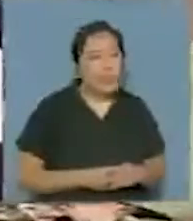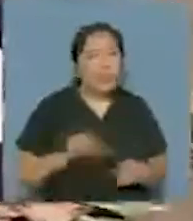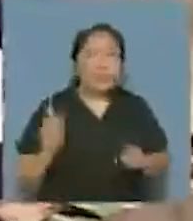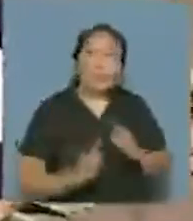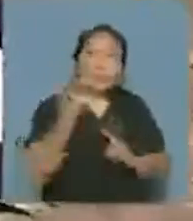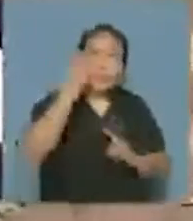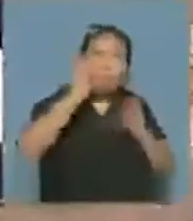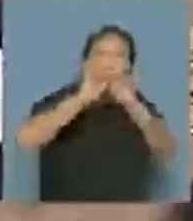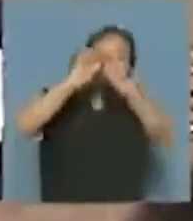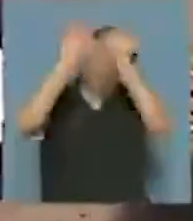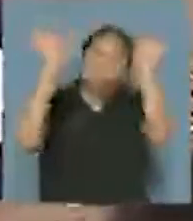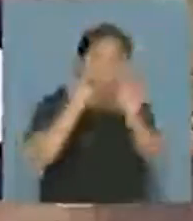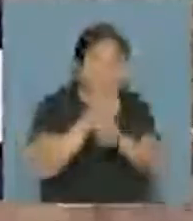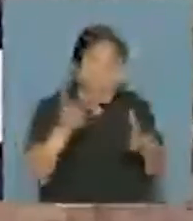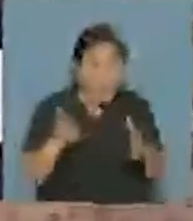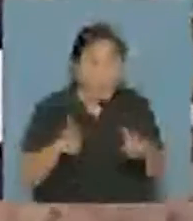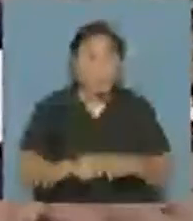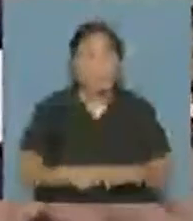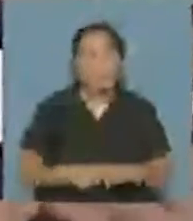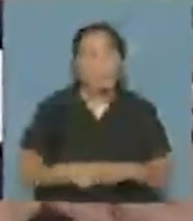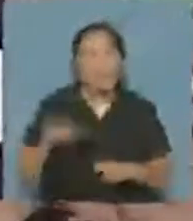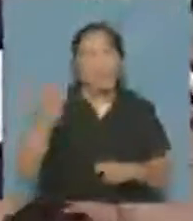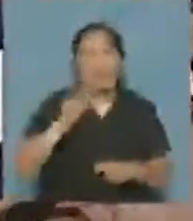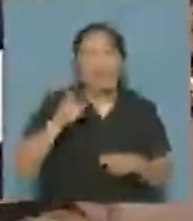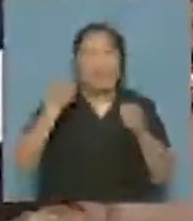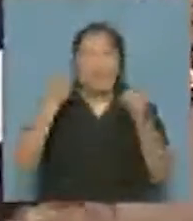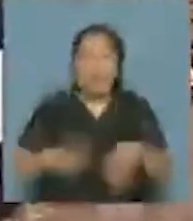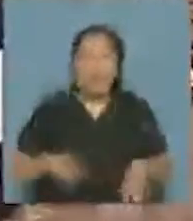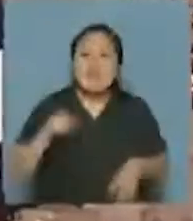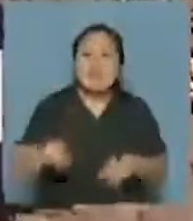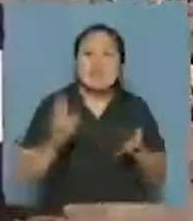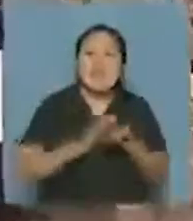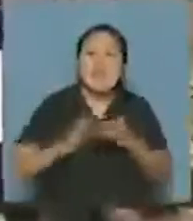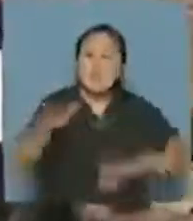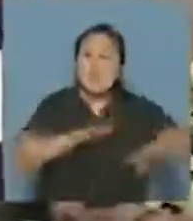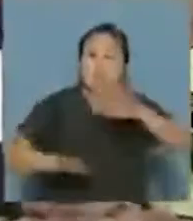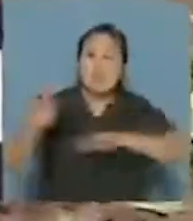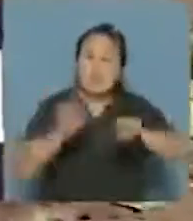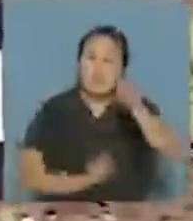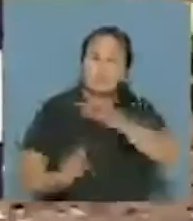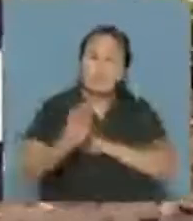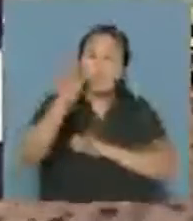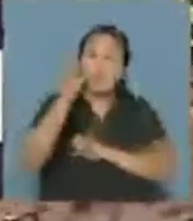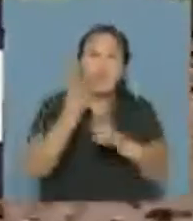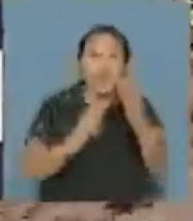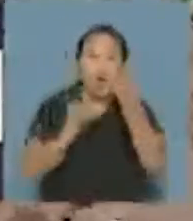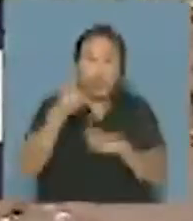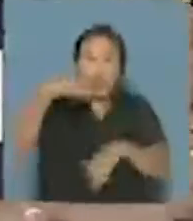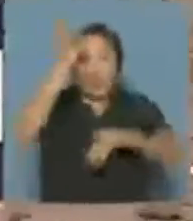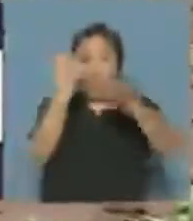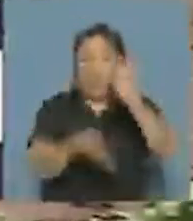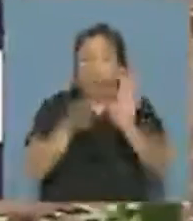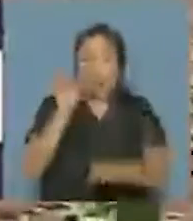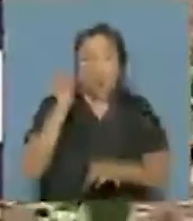el sistema antigranizo? No, porque está en plena instrumentación todo lo que hace el sistema, precisamente, el control del granizo, y